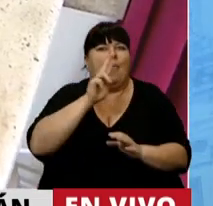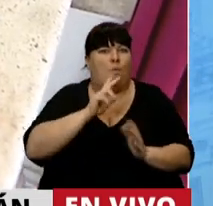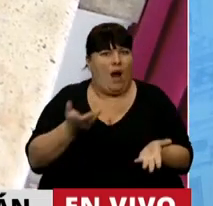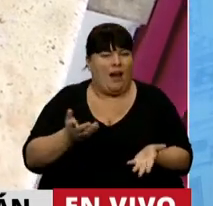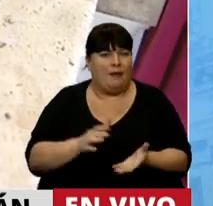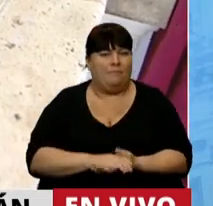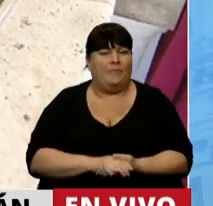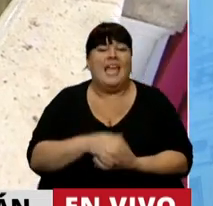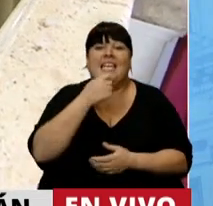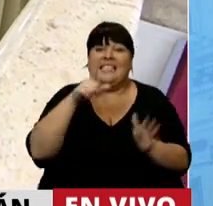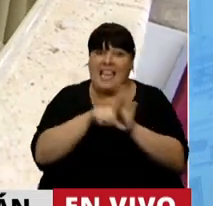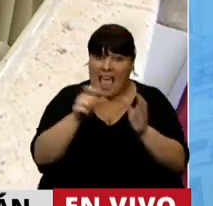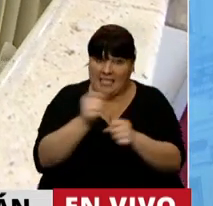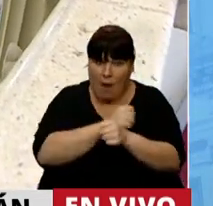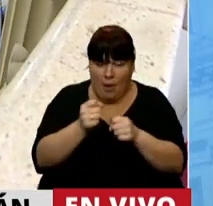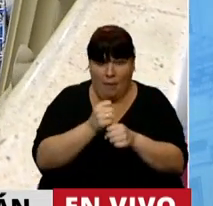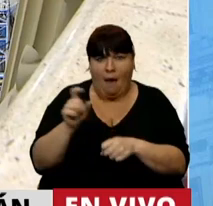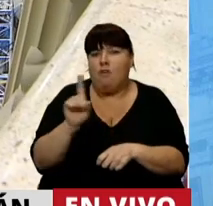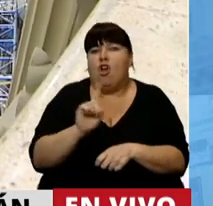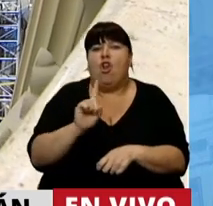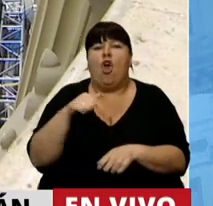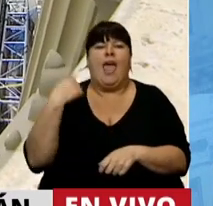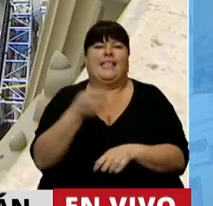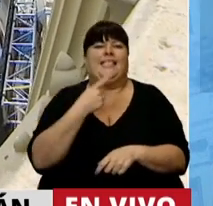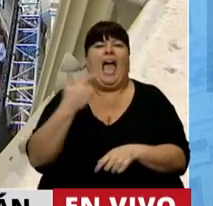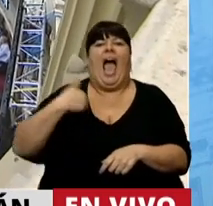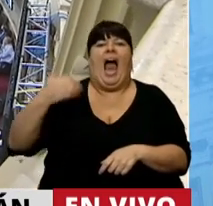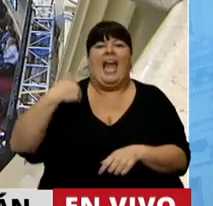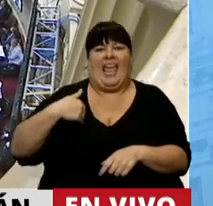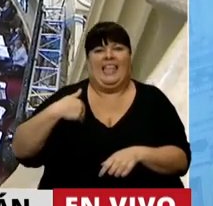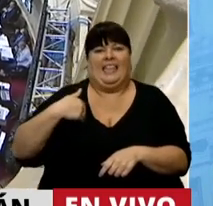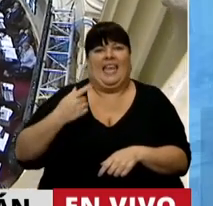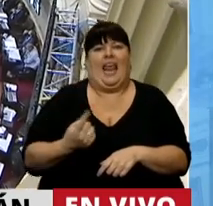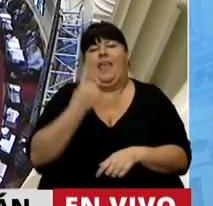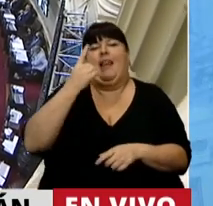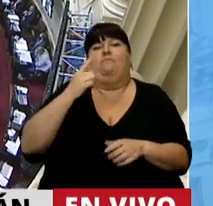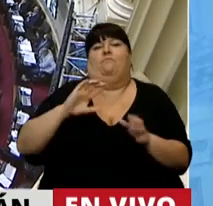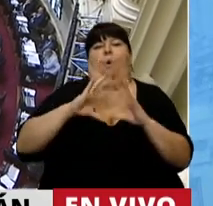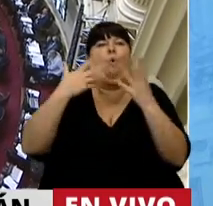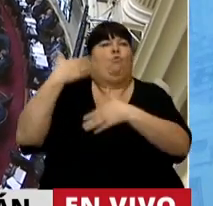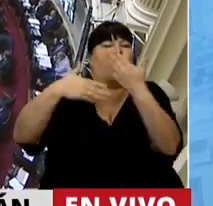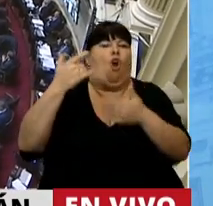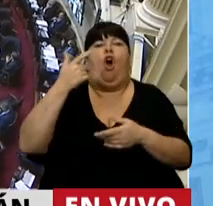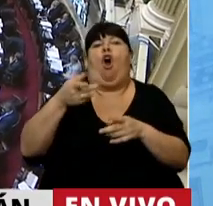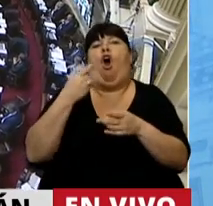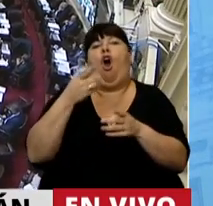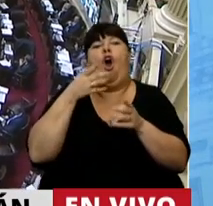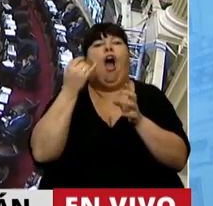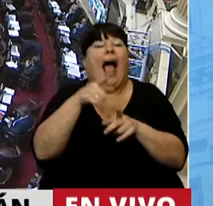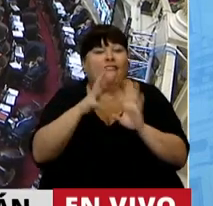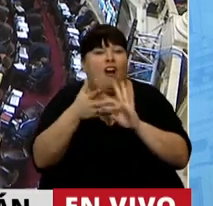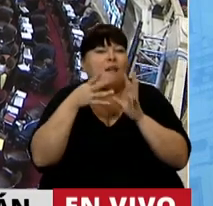mujer. Si esta ley sale, no significa que vamos a ser un país del primer mundo o que vamos a combatir la